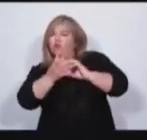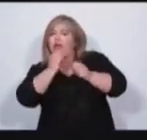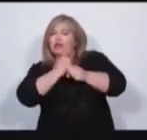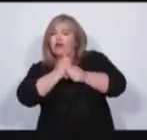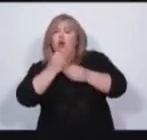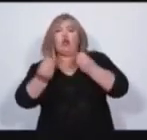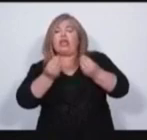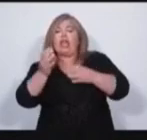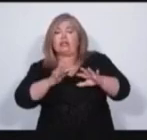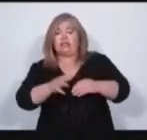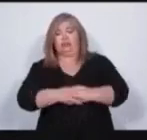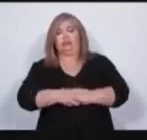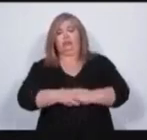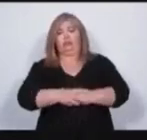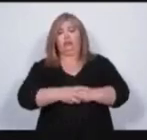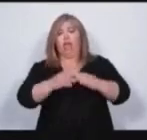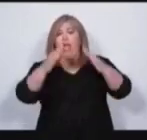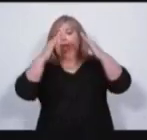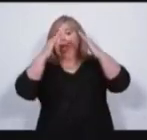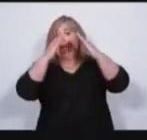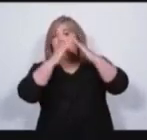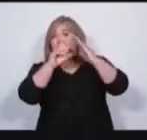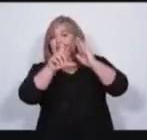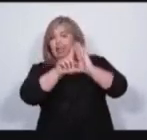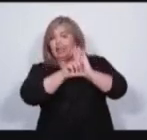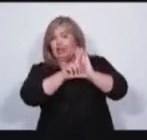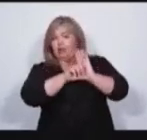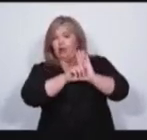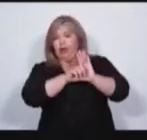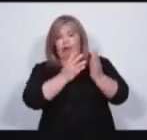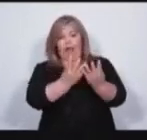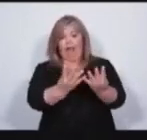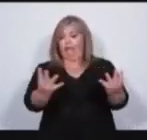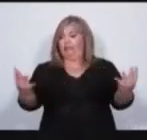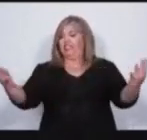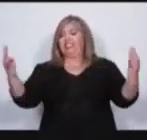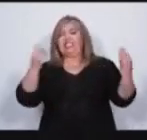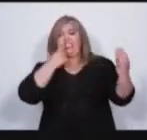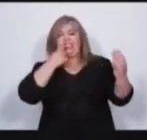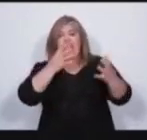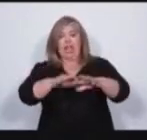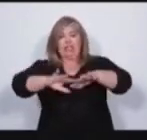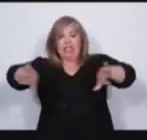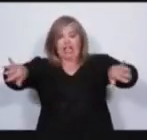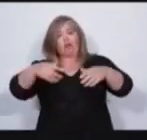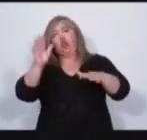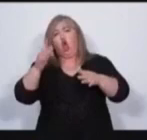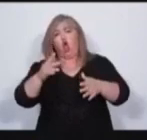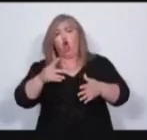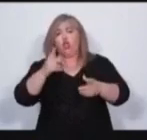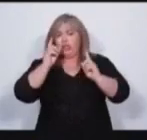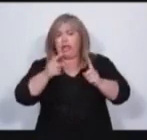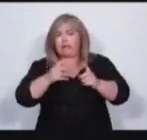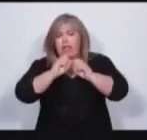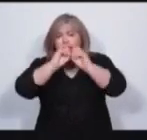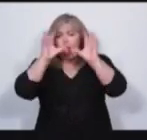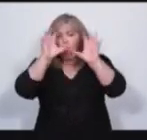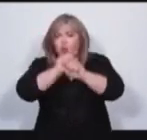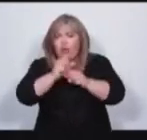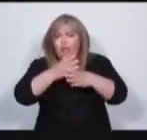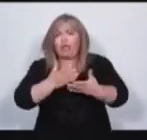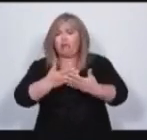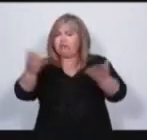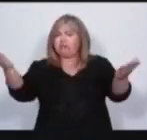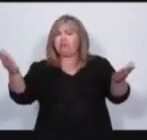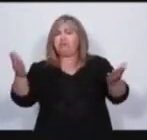Sacar a la legislatura de la oscuridad no solo es sacar las vallas, sino es que la gente participe. Nuestra propuesta es la consulta